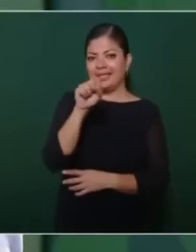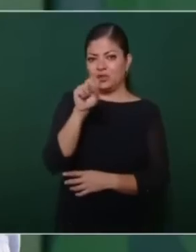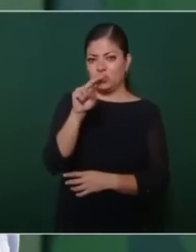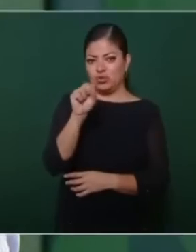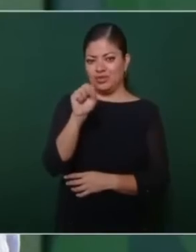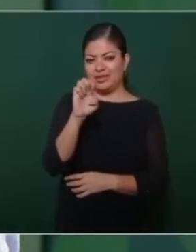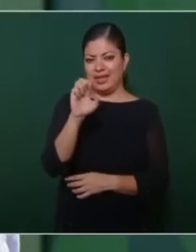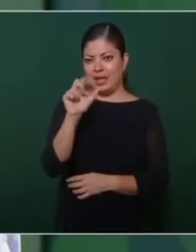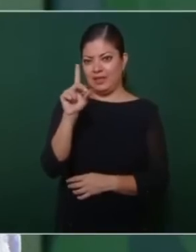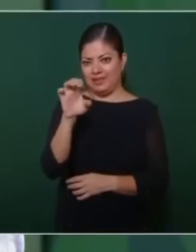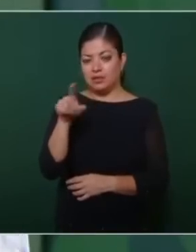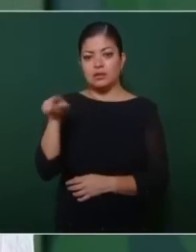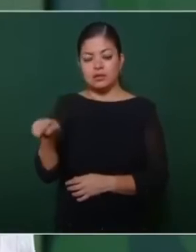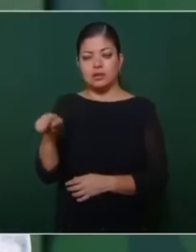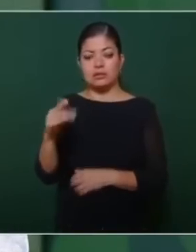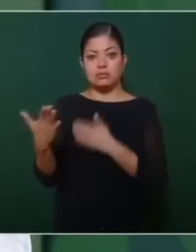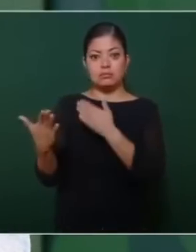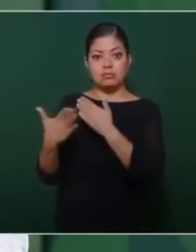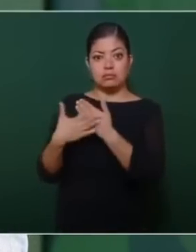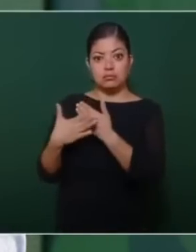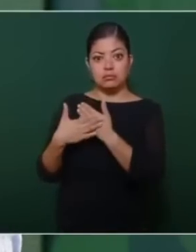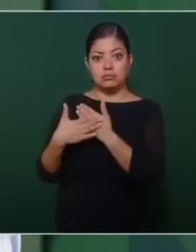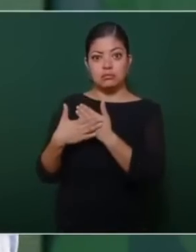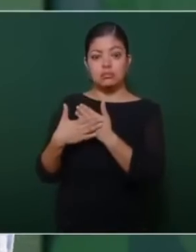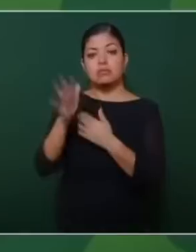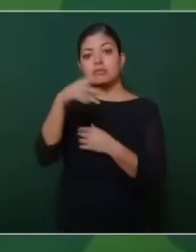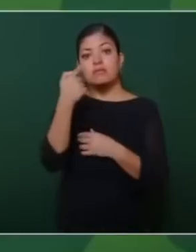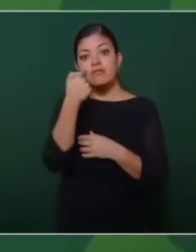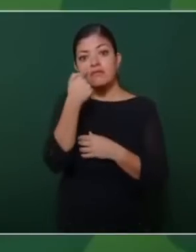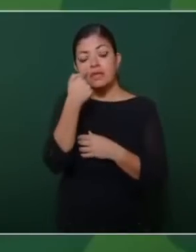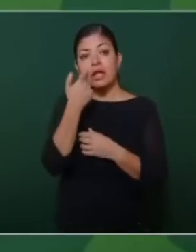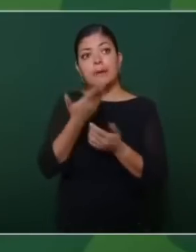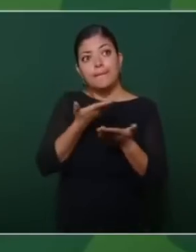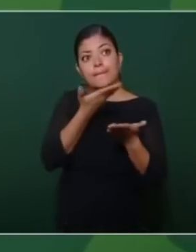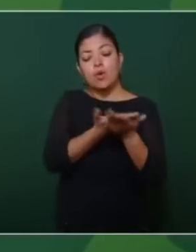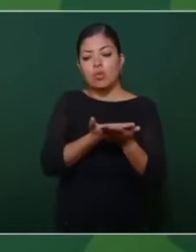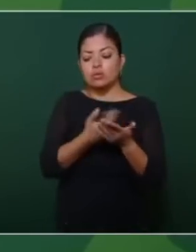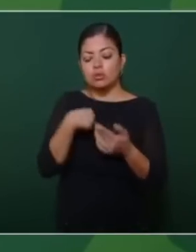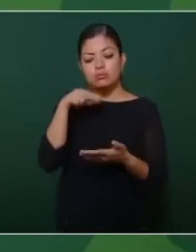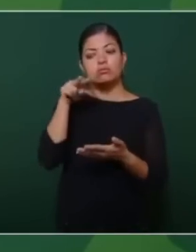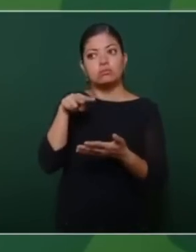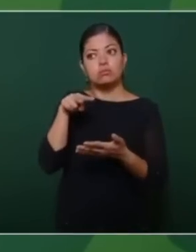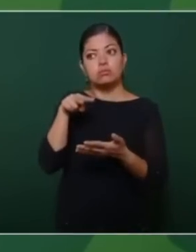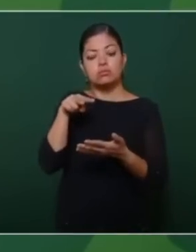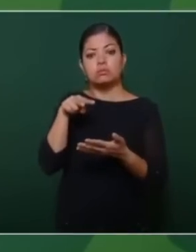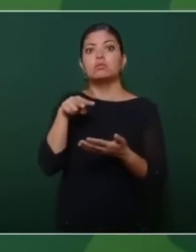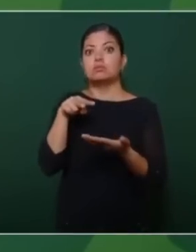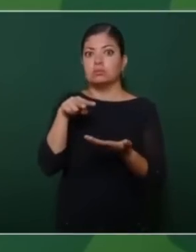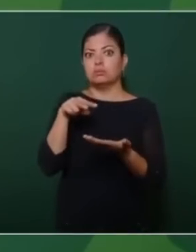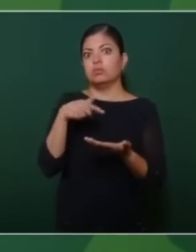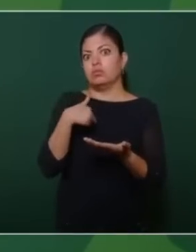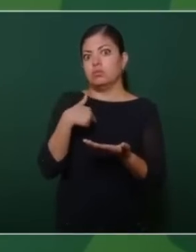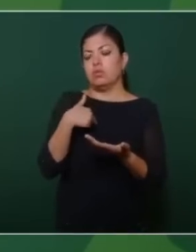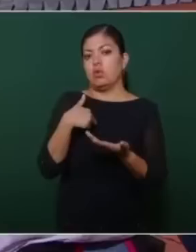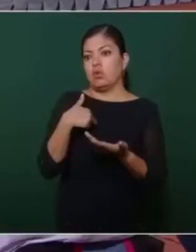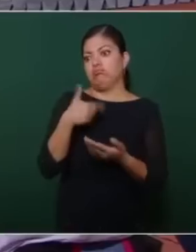Amigos y amigas, que tengas excelente tarde. Esto pasó el día de hoy. El presidente López Obrador reveló que